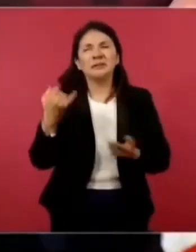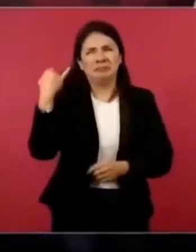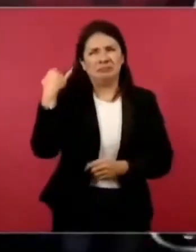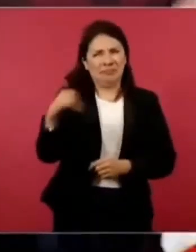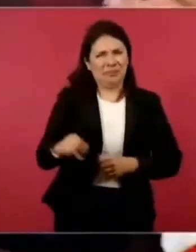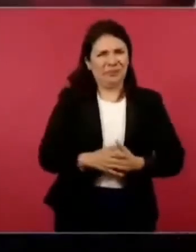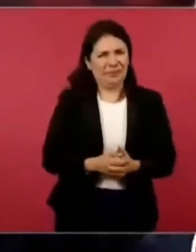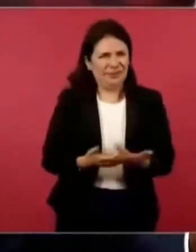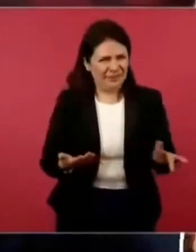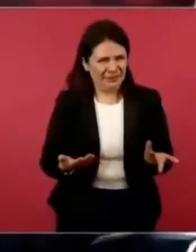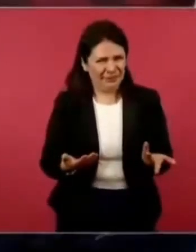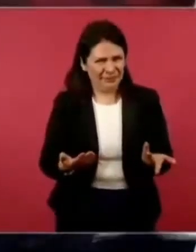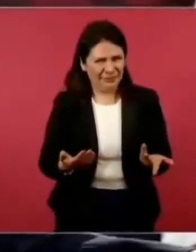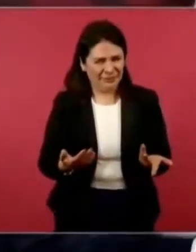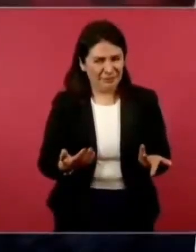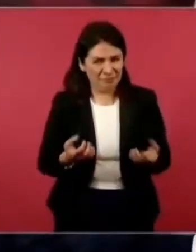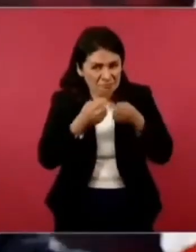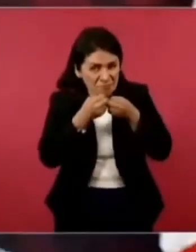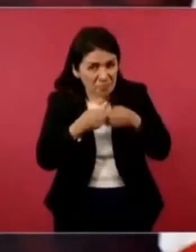¿Cómo que perdimos?